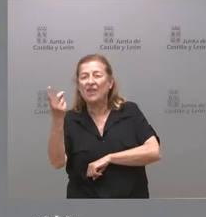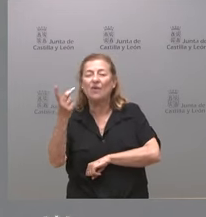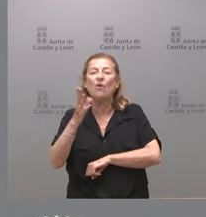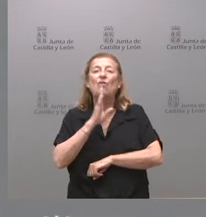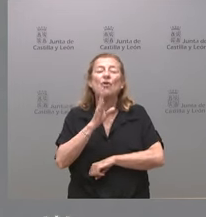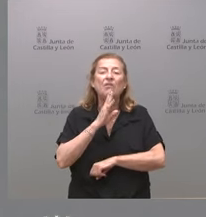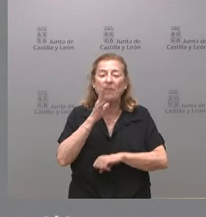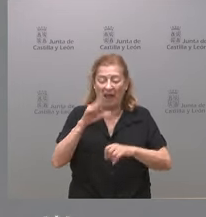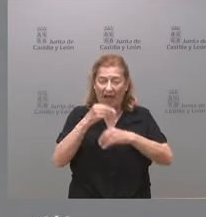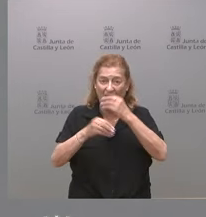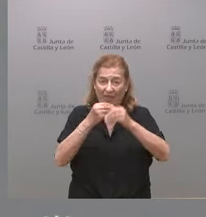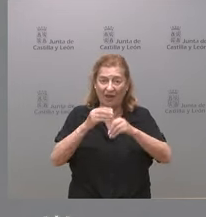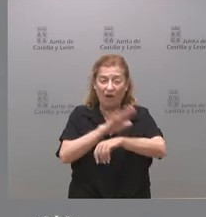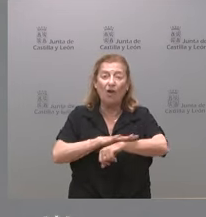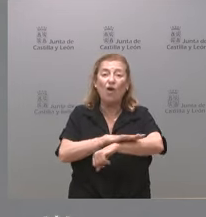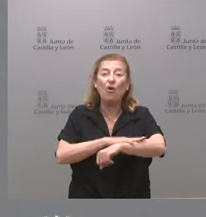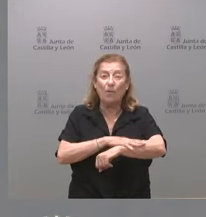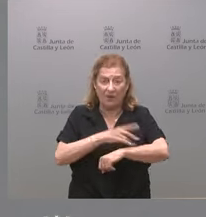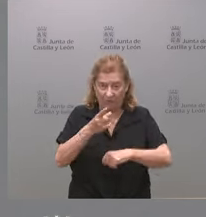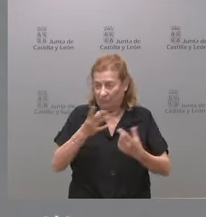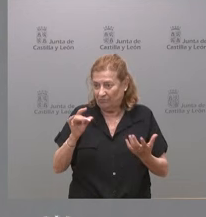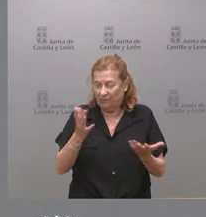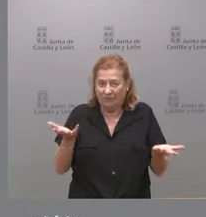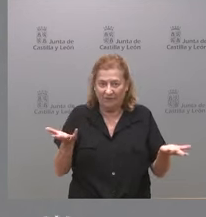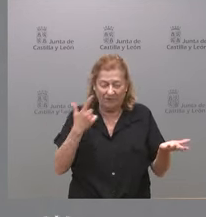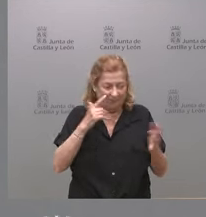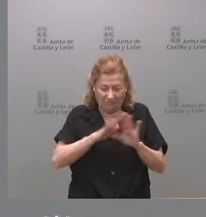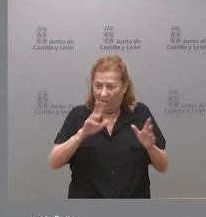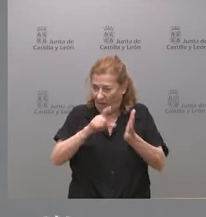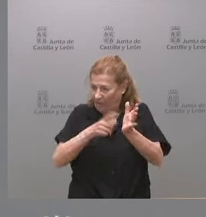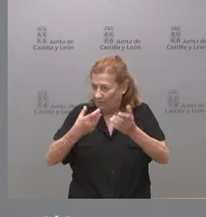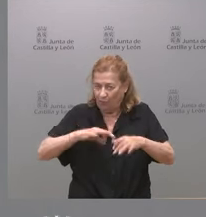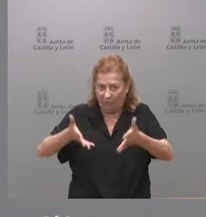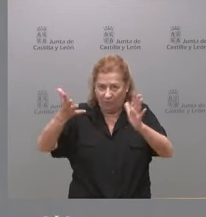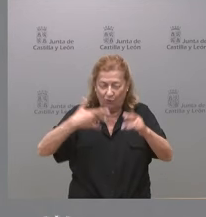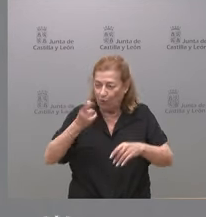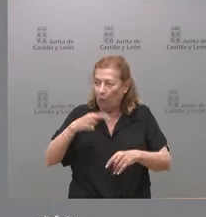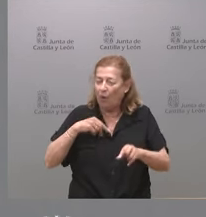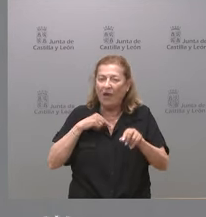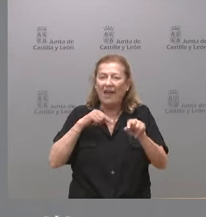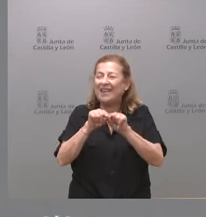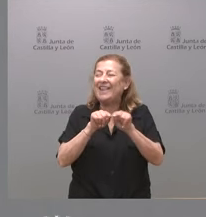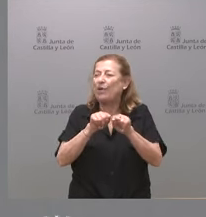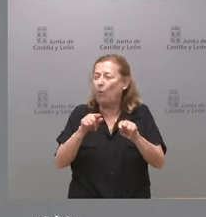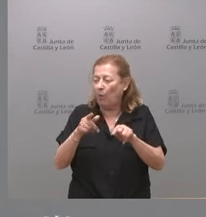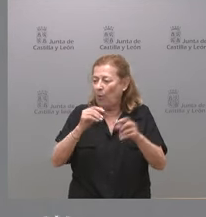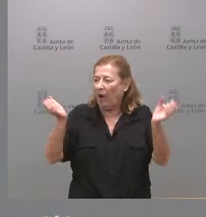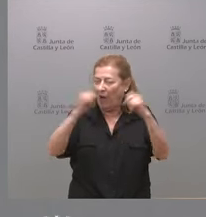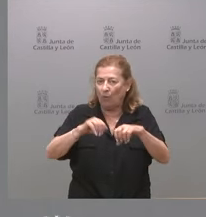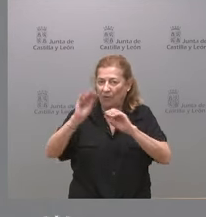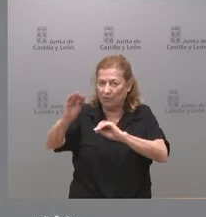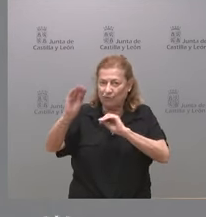para formar un acuerdo de gobierno esto es plenamente legítimo yo no seré quien critique los acuerdos de